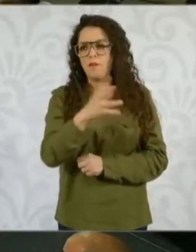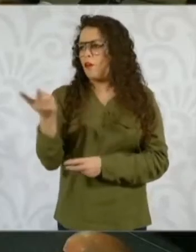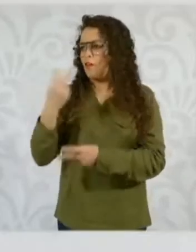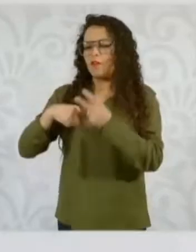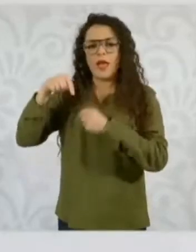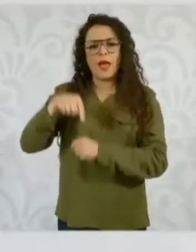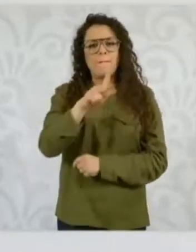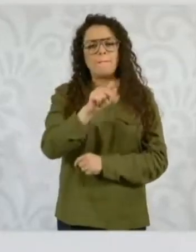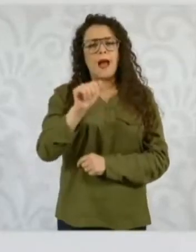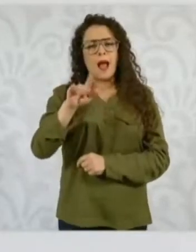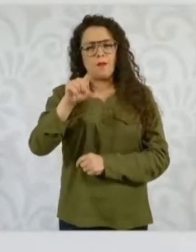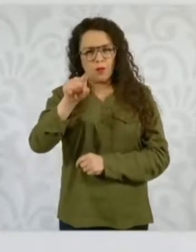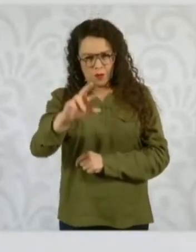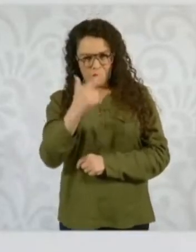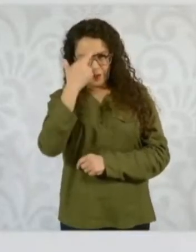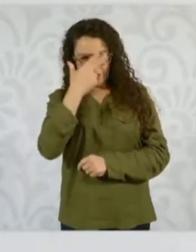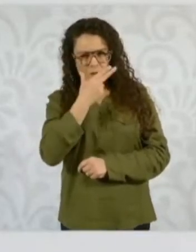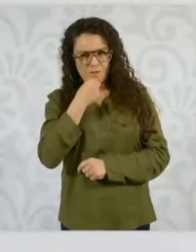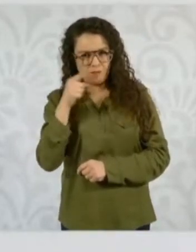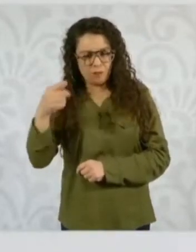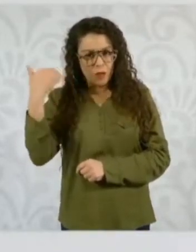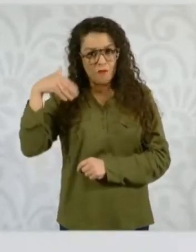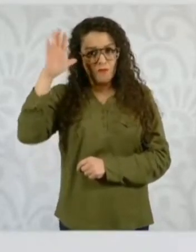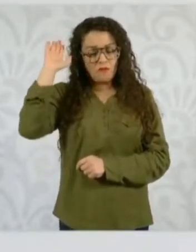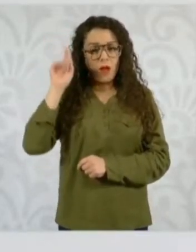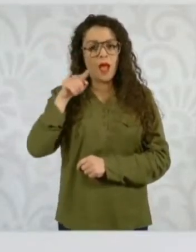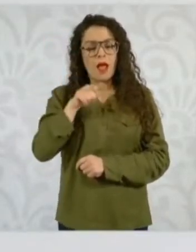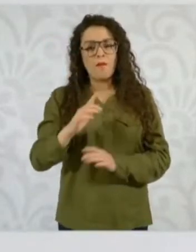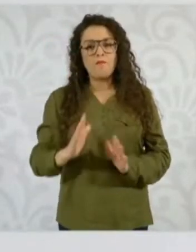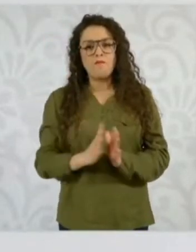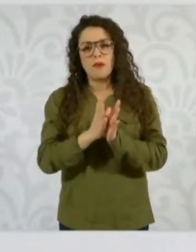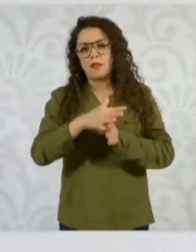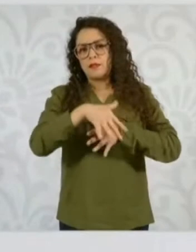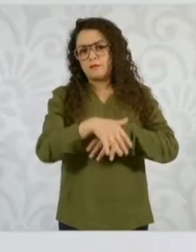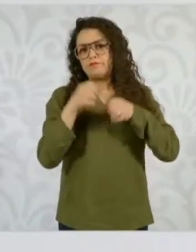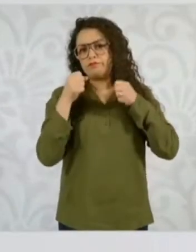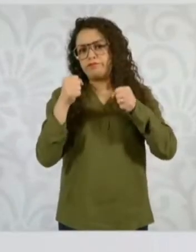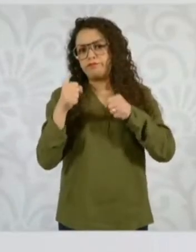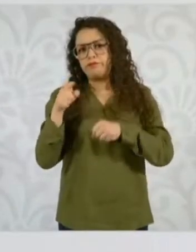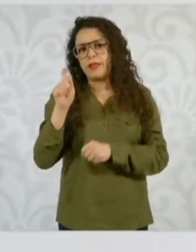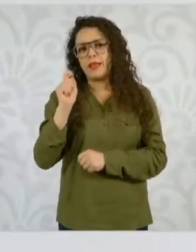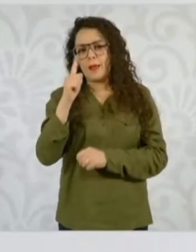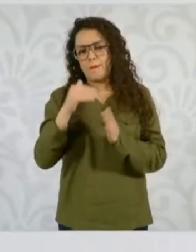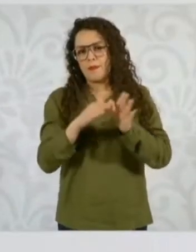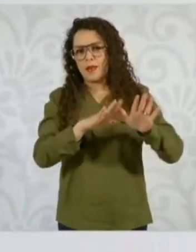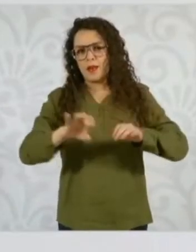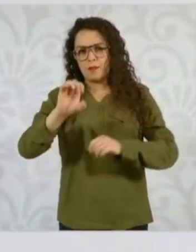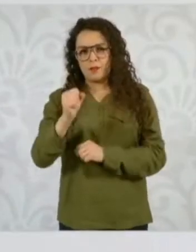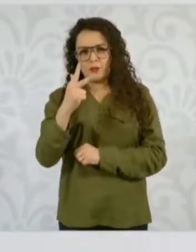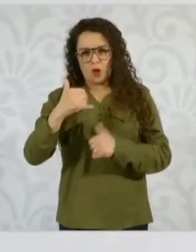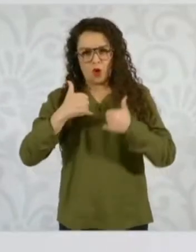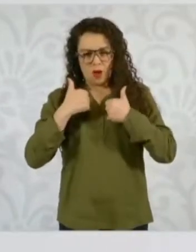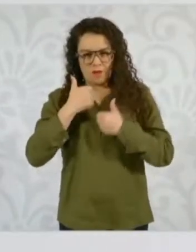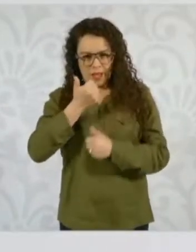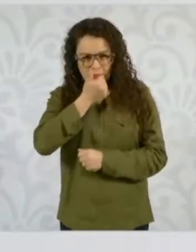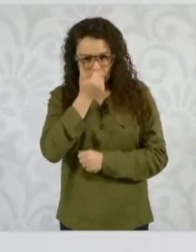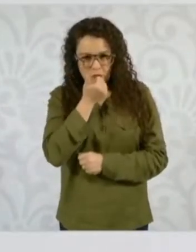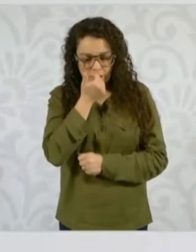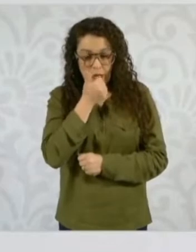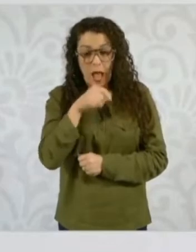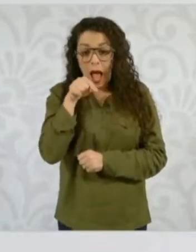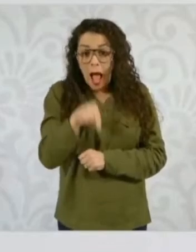presentamos un